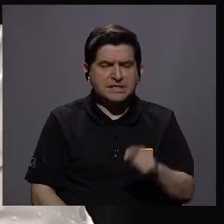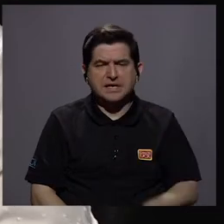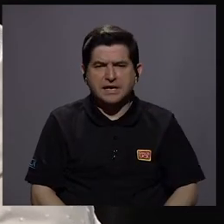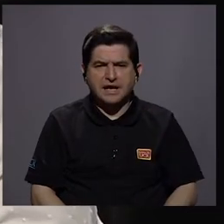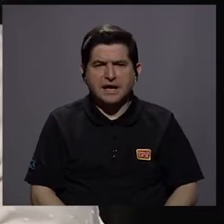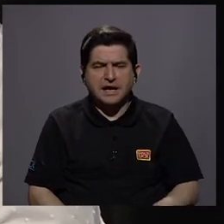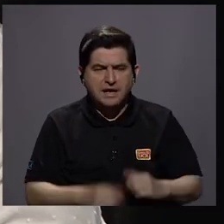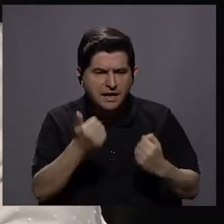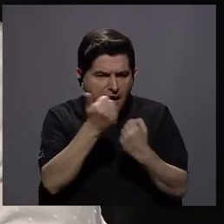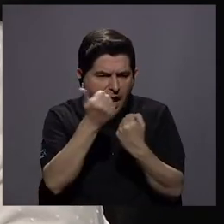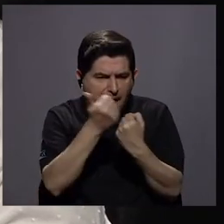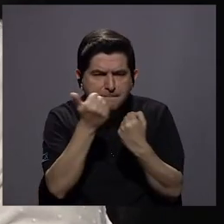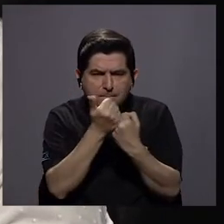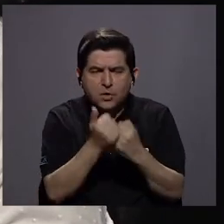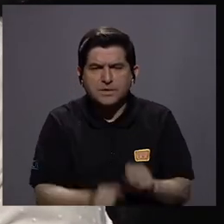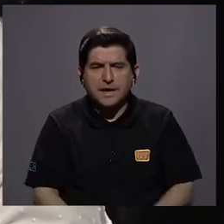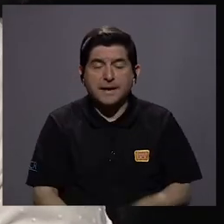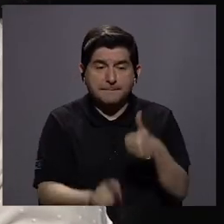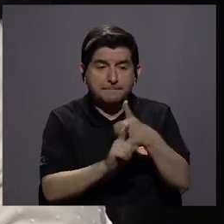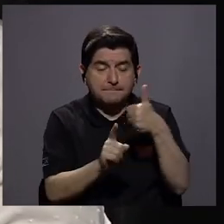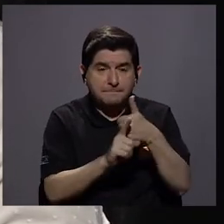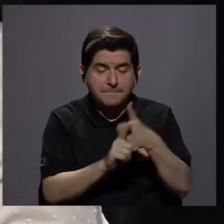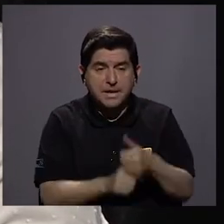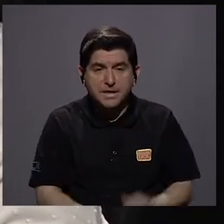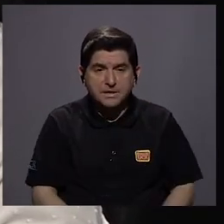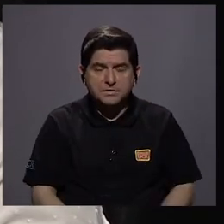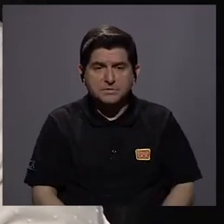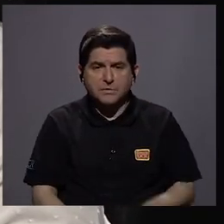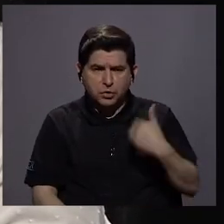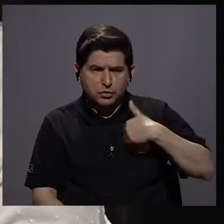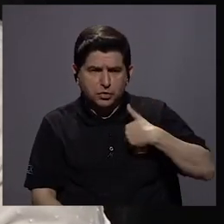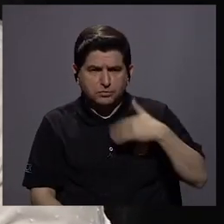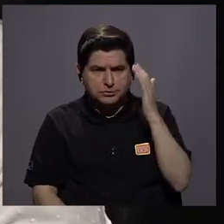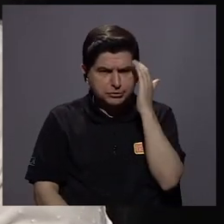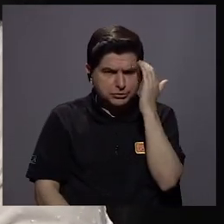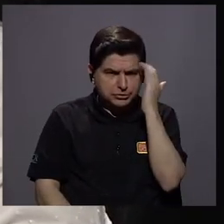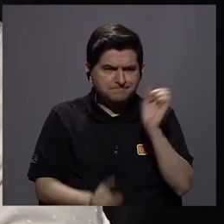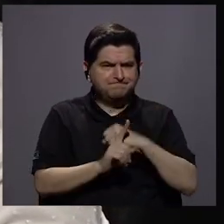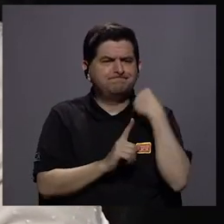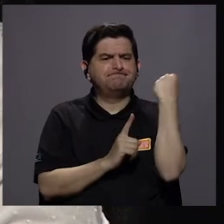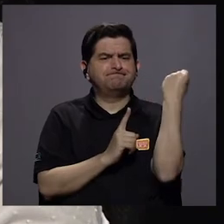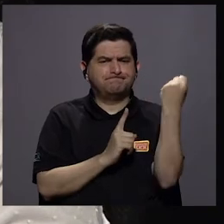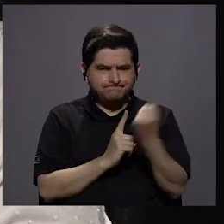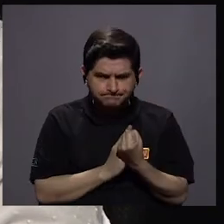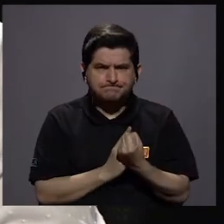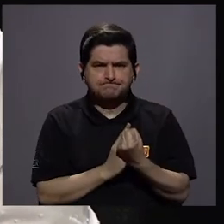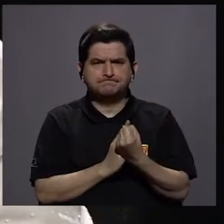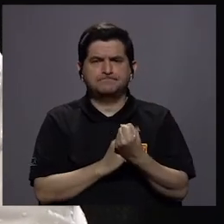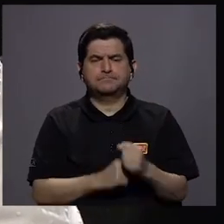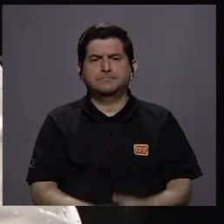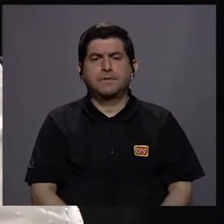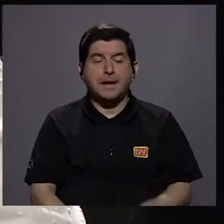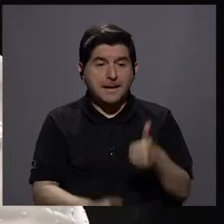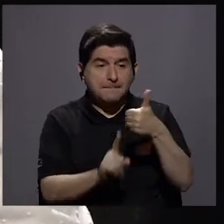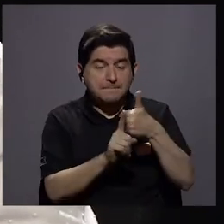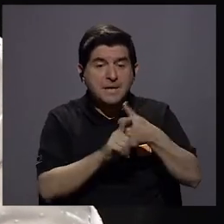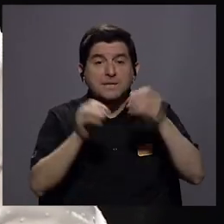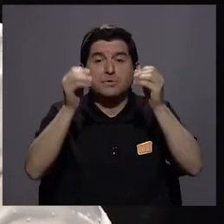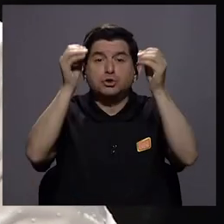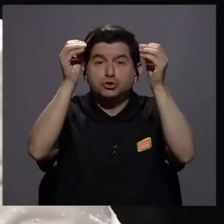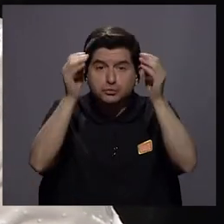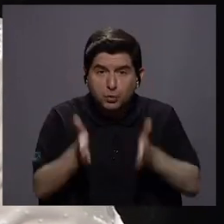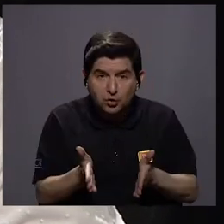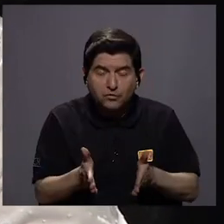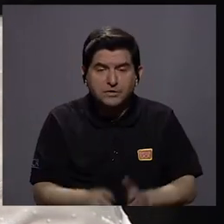apoyen que los mismos muchachos sean conscientes de esa situación, que los mismos docentes